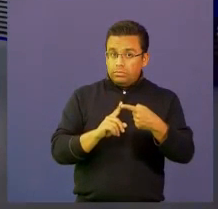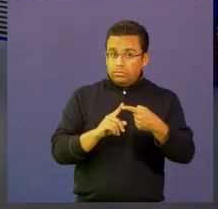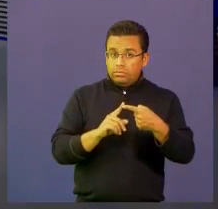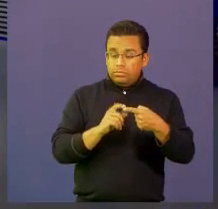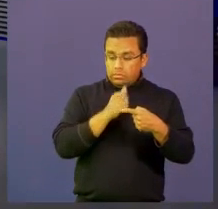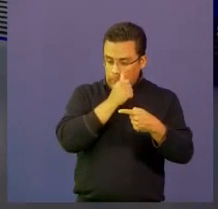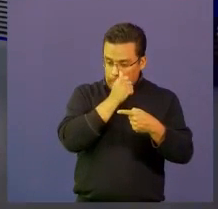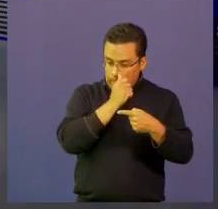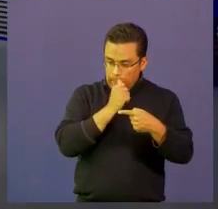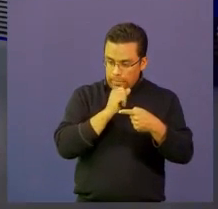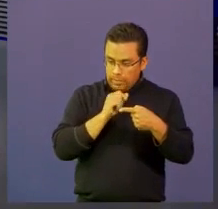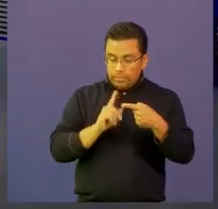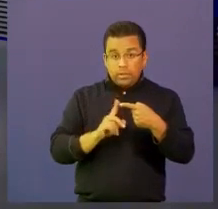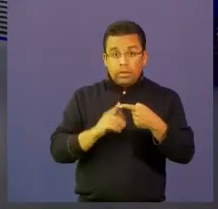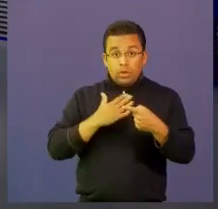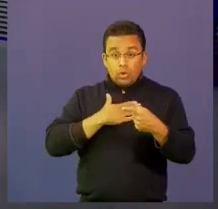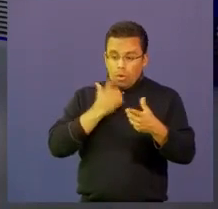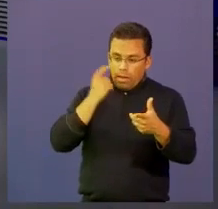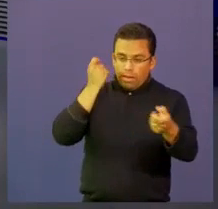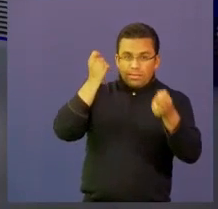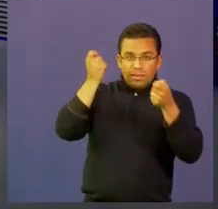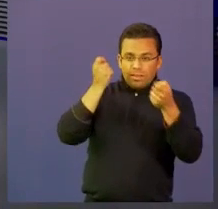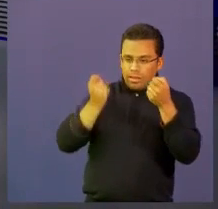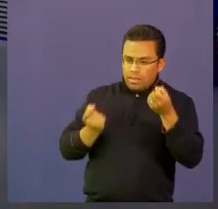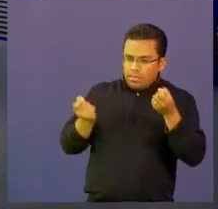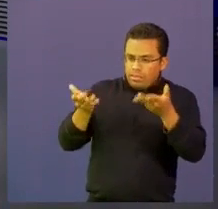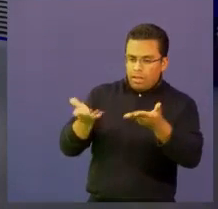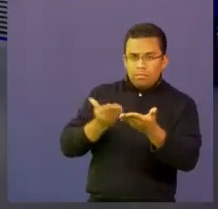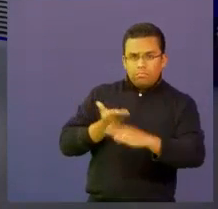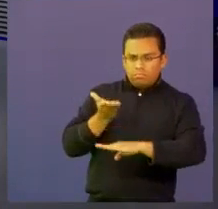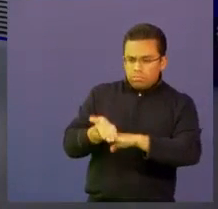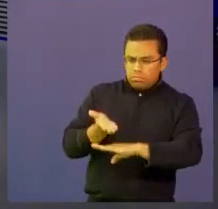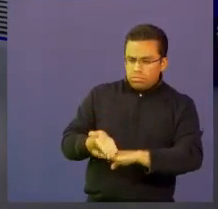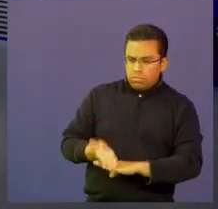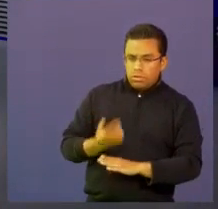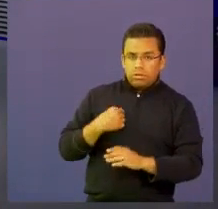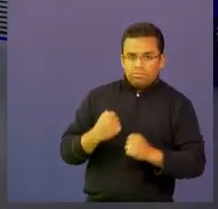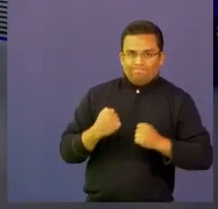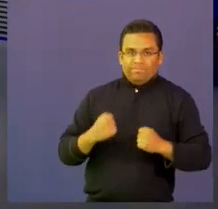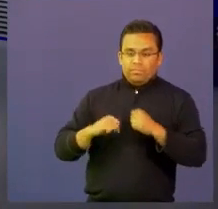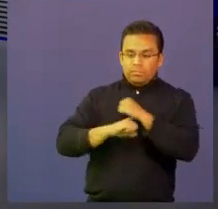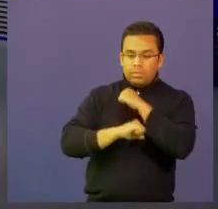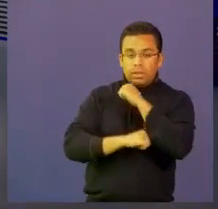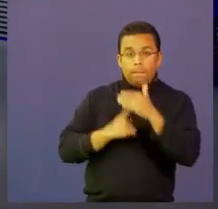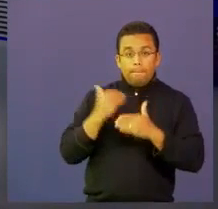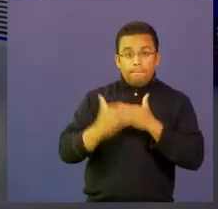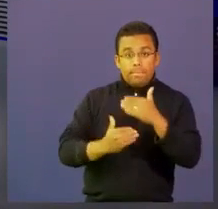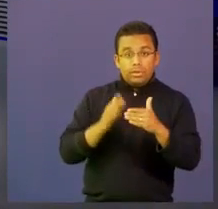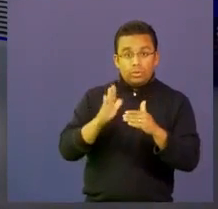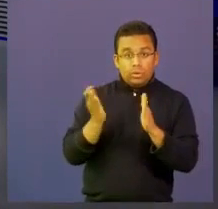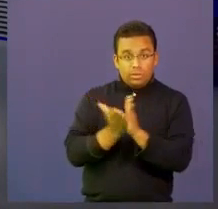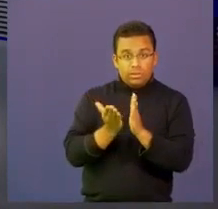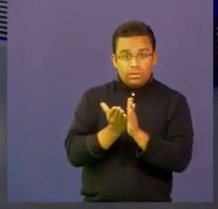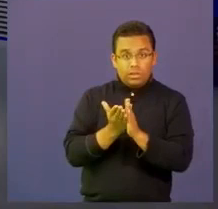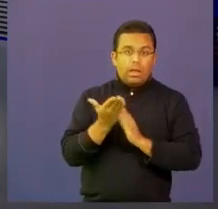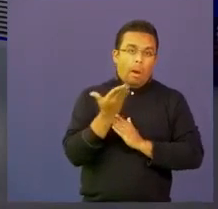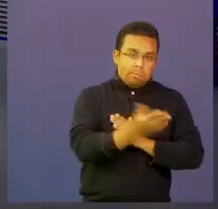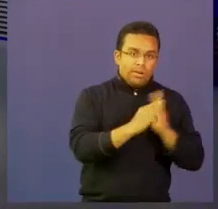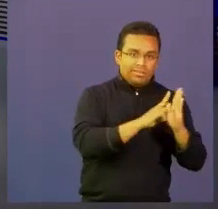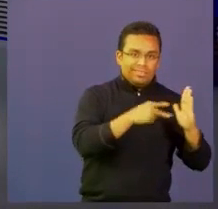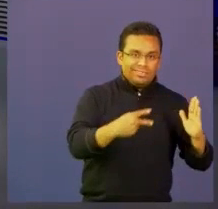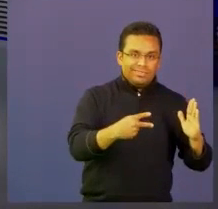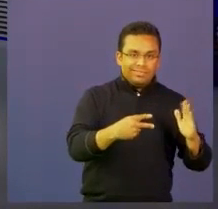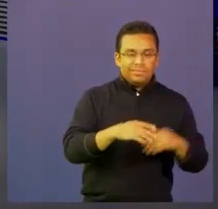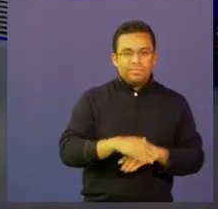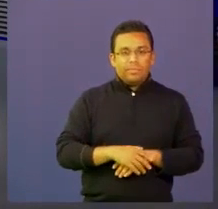estrategias que fortalezcan los procesos educativos con esta tecnología. Y en la investigación es muy fácil,